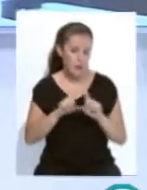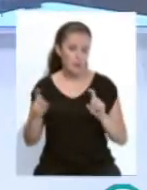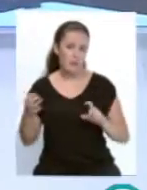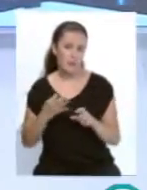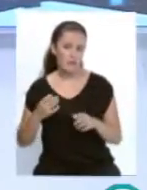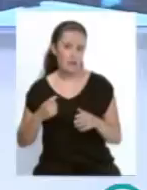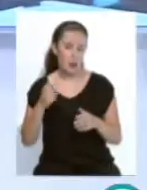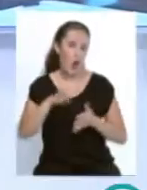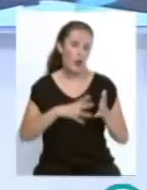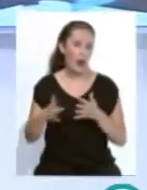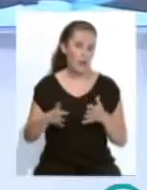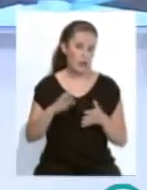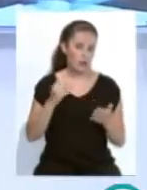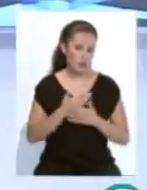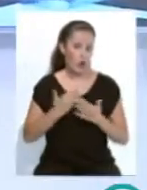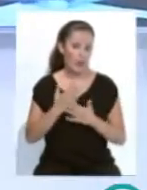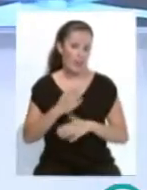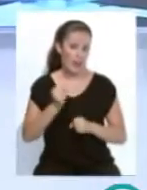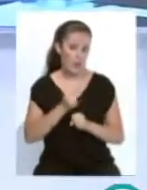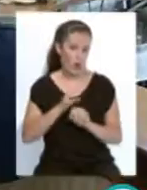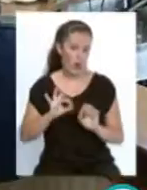garantizar el registro horario de la jornada laboral.